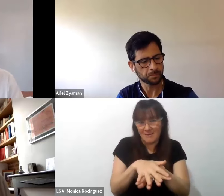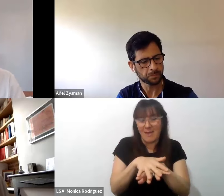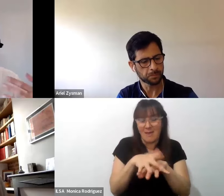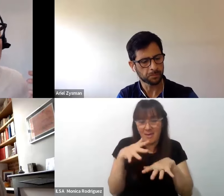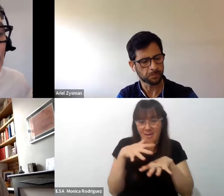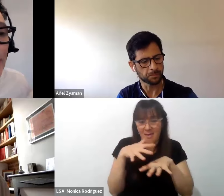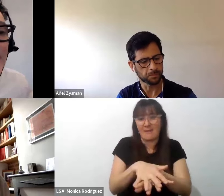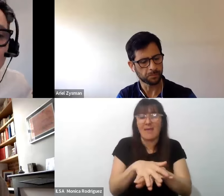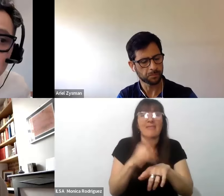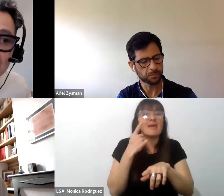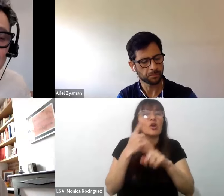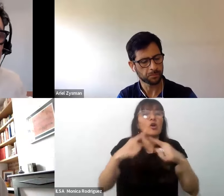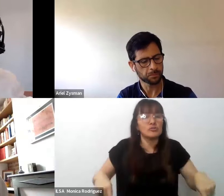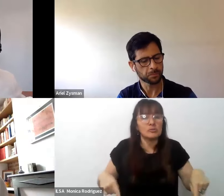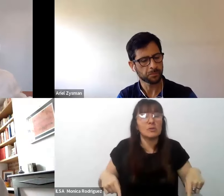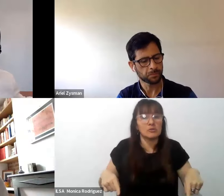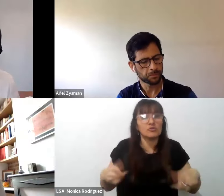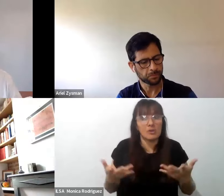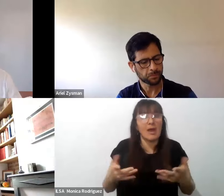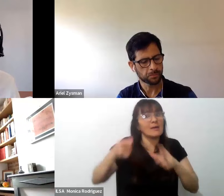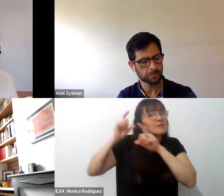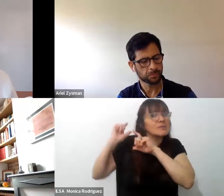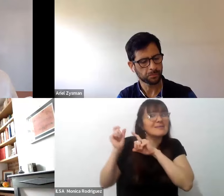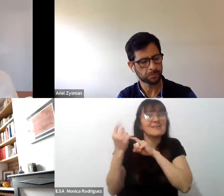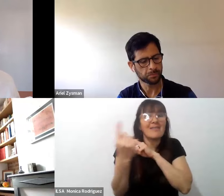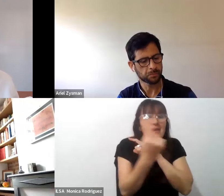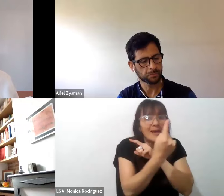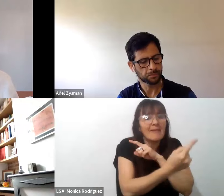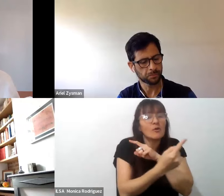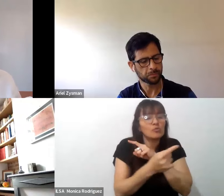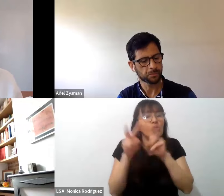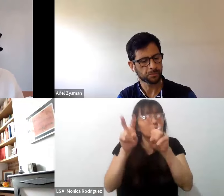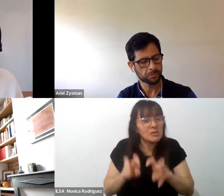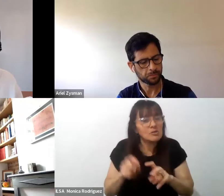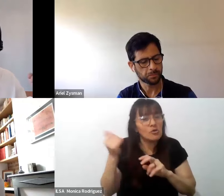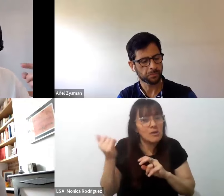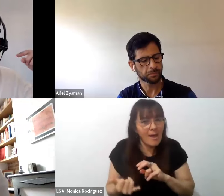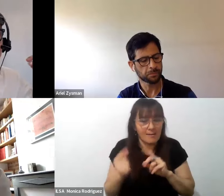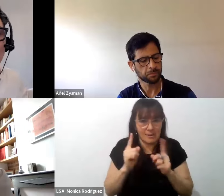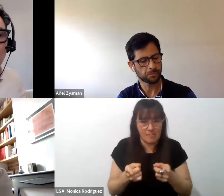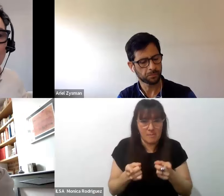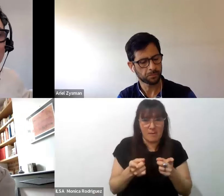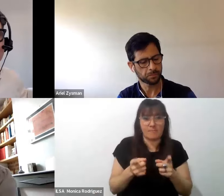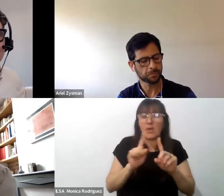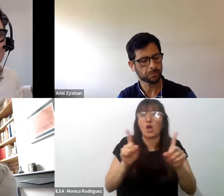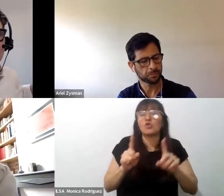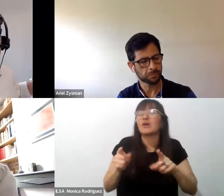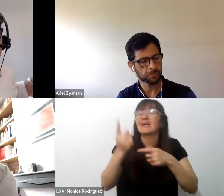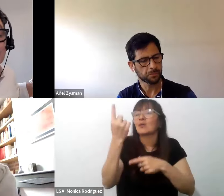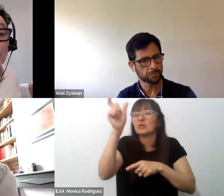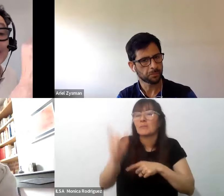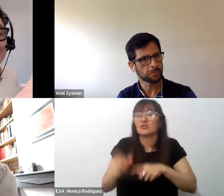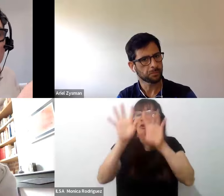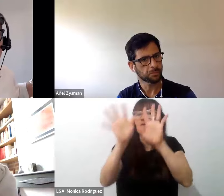producción de saber investiga su propia experiencia en un campo común de experiencia no es que el formador investiga la